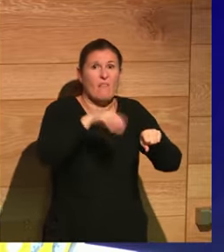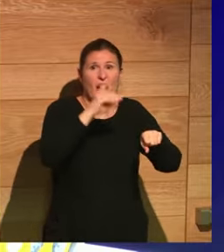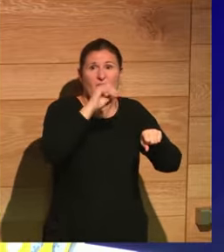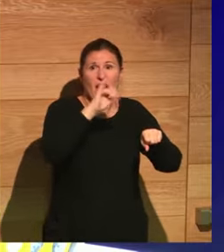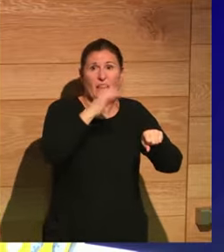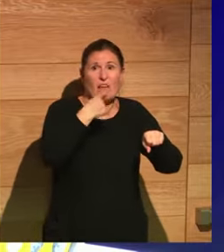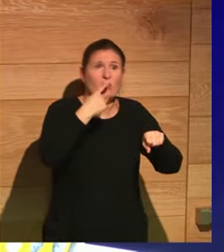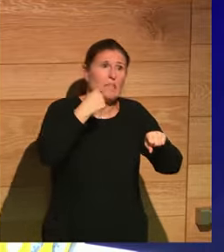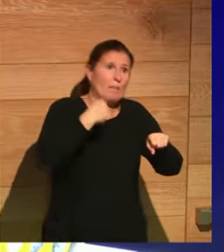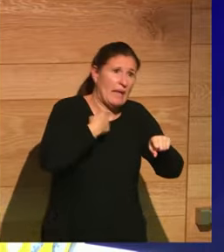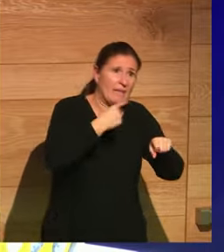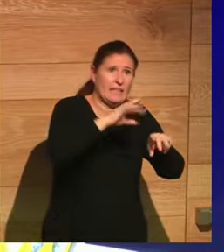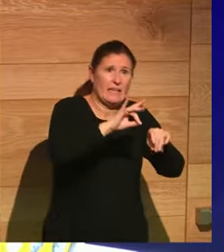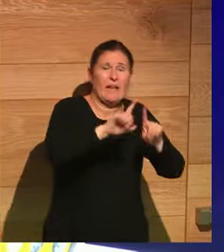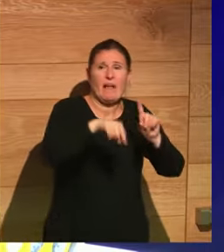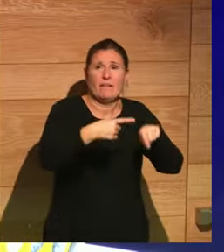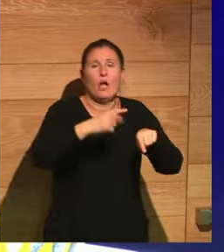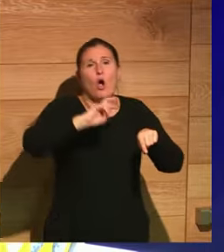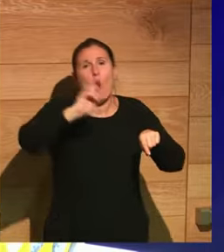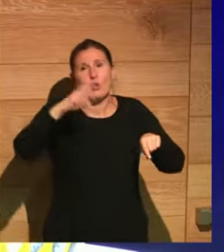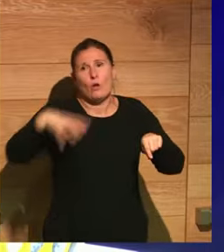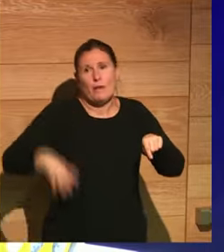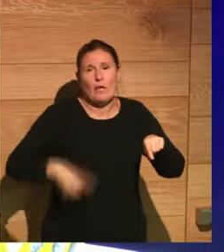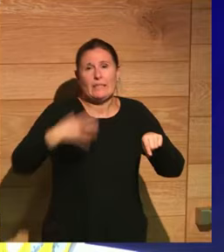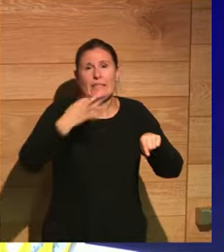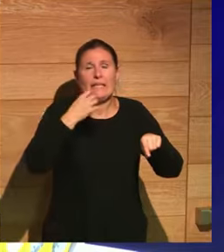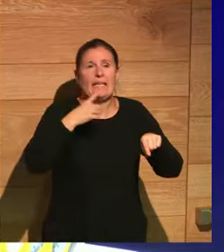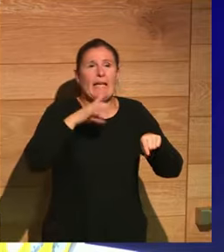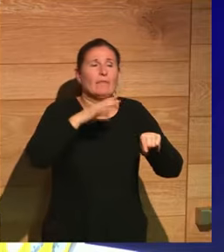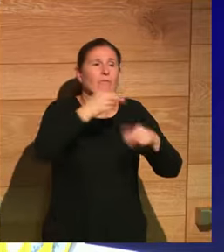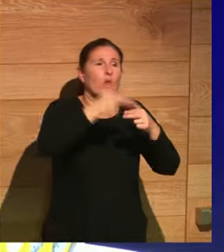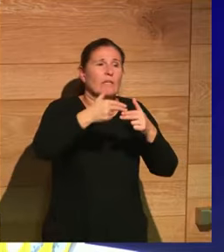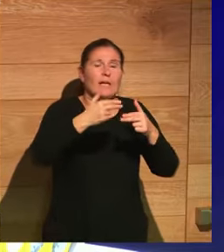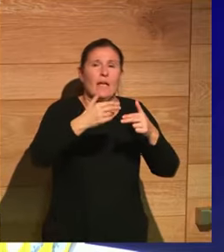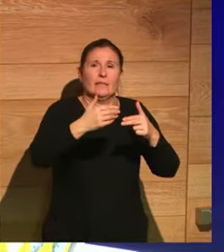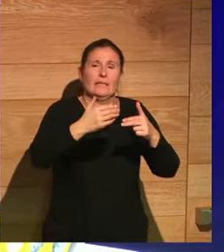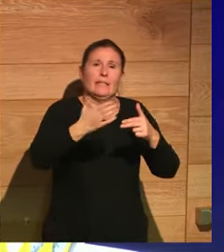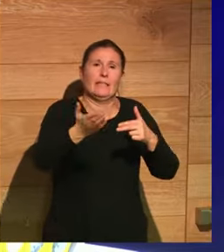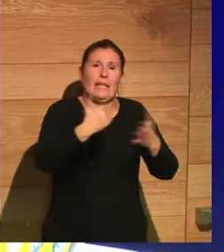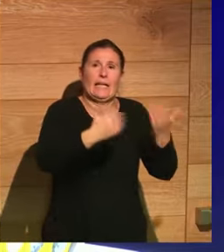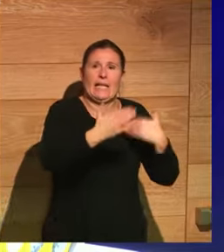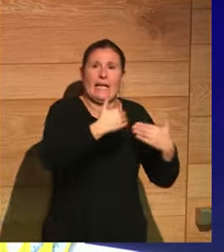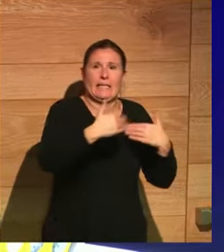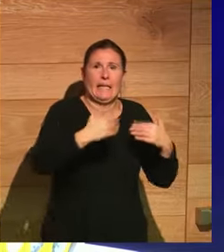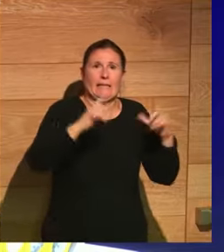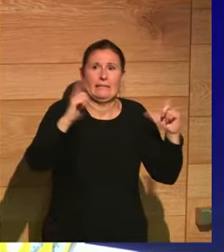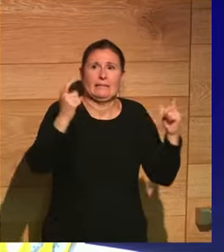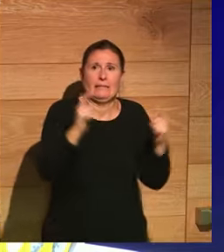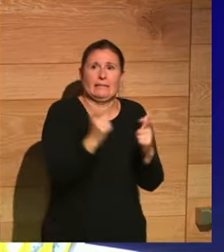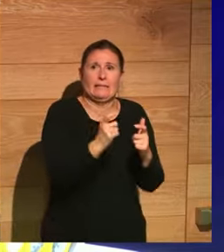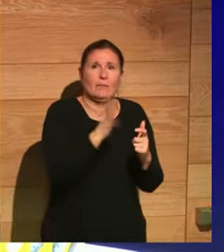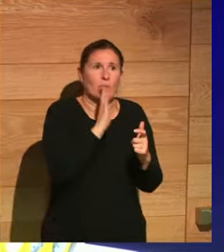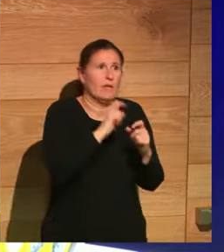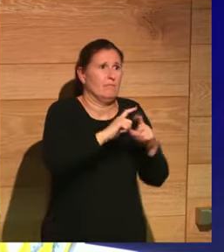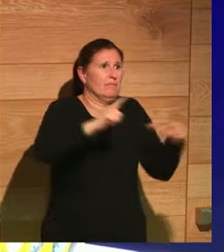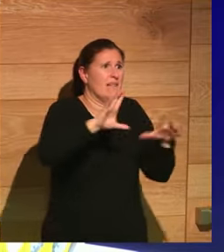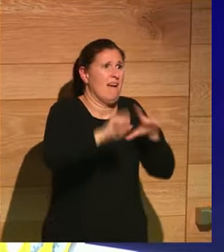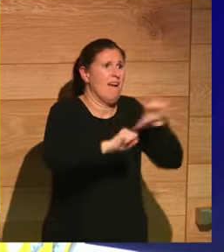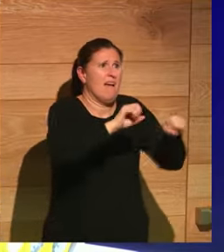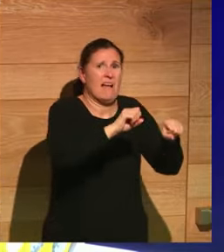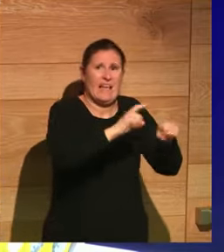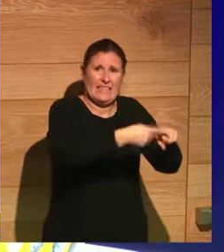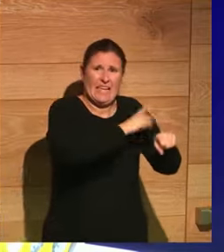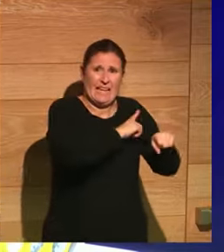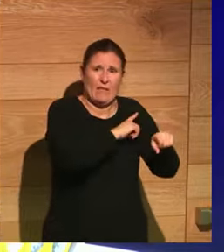Adriano tuviera que venir y reducir las fronteras porque Roma estaba a punto de irse al traste por la expansión desmedida del emperador